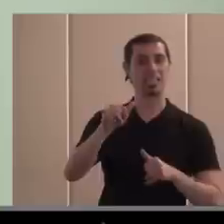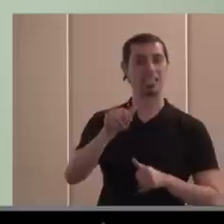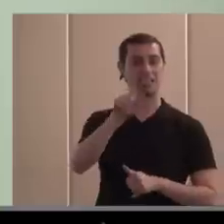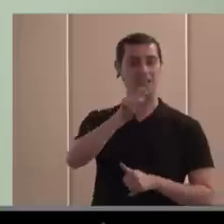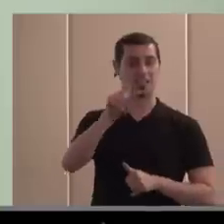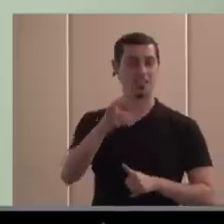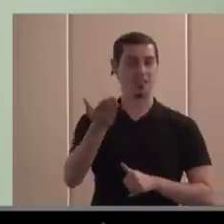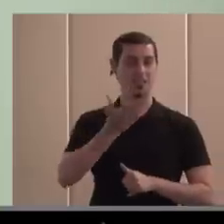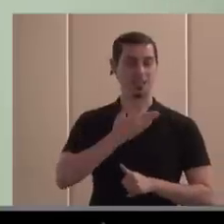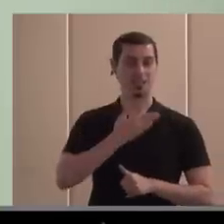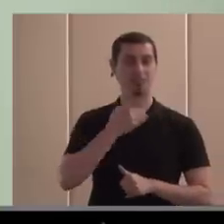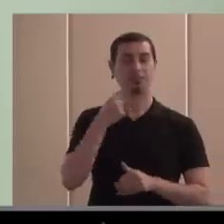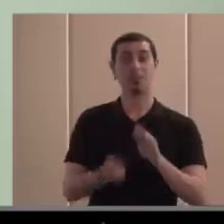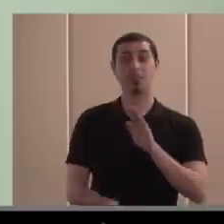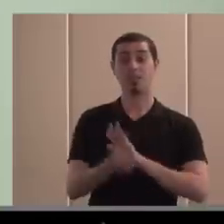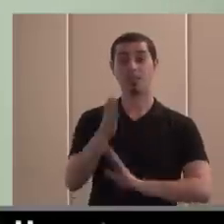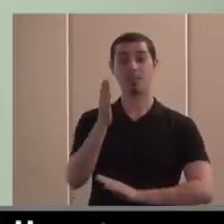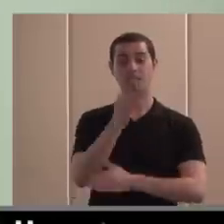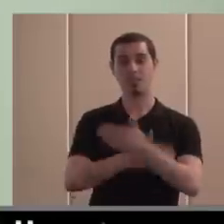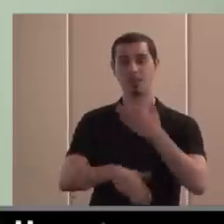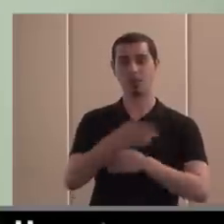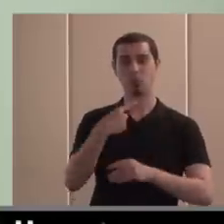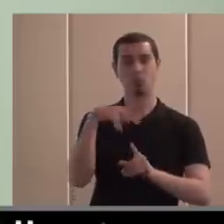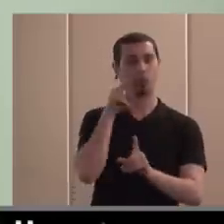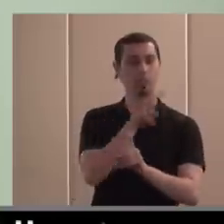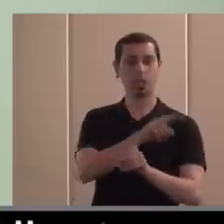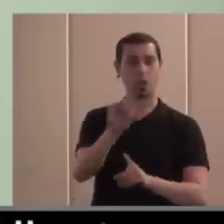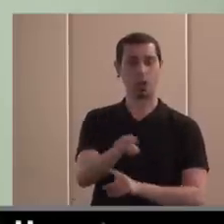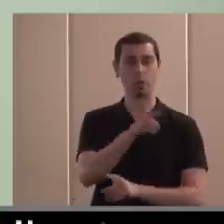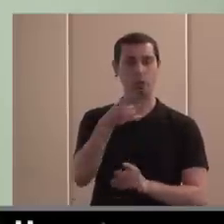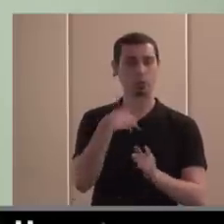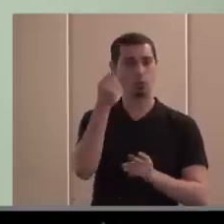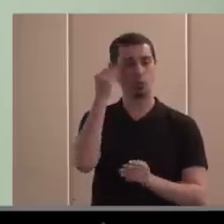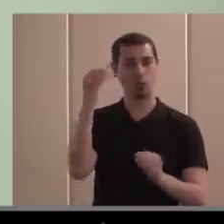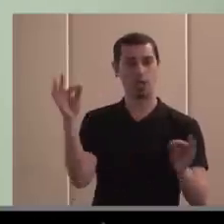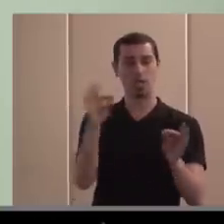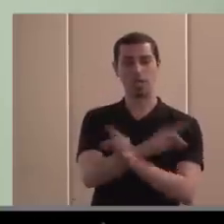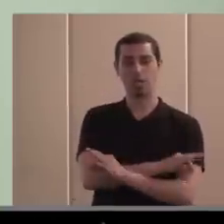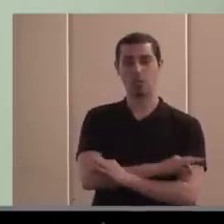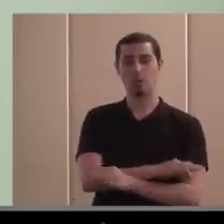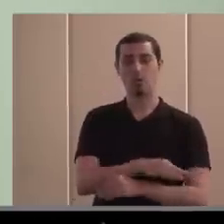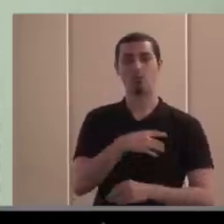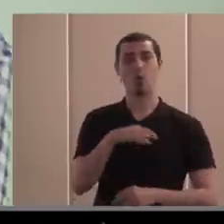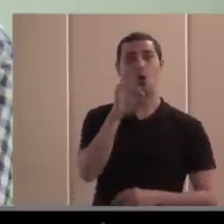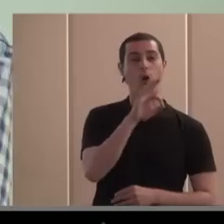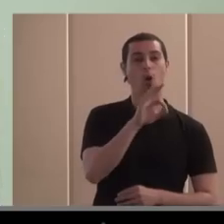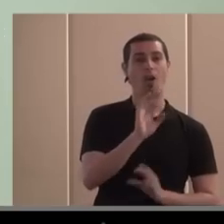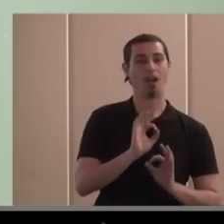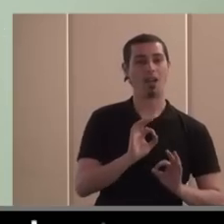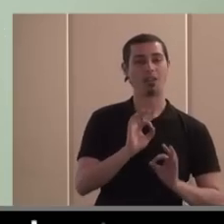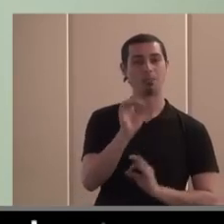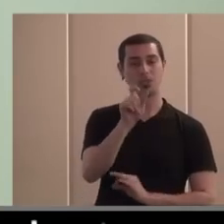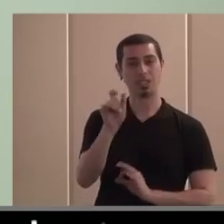a veces cuando accede a los medios desde ese doble prisma, que para mí es equivocado y poco productivo. O héroes, la persona con